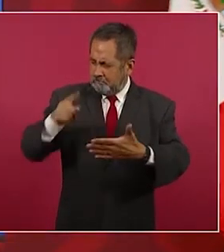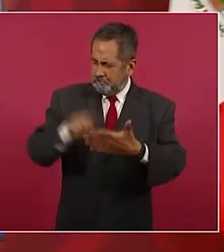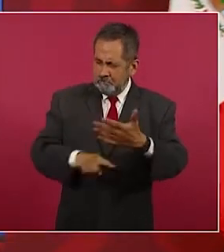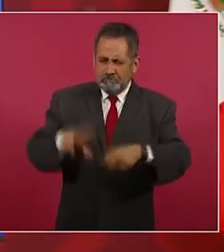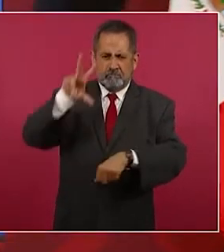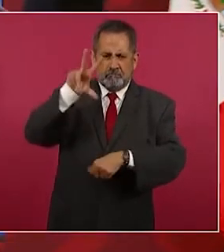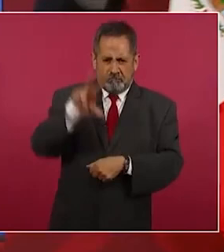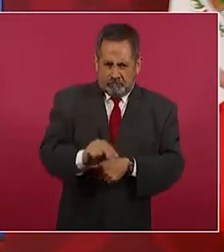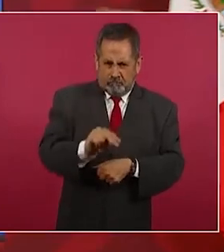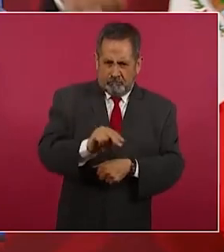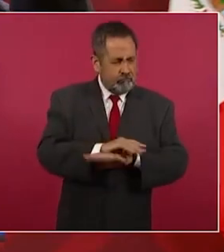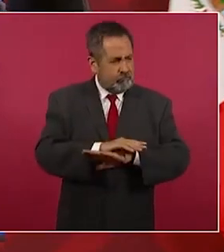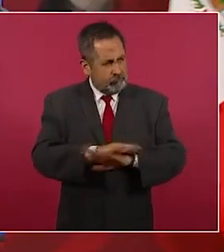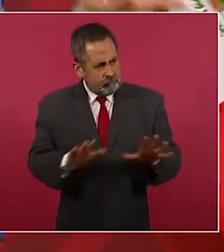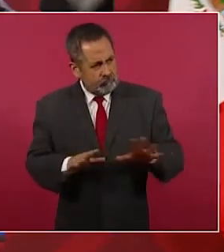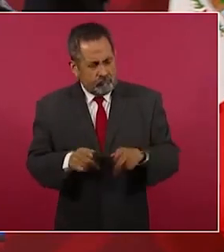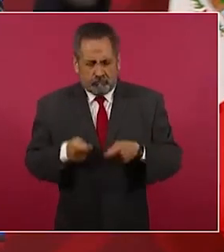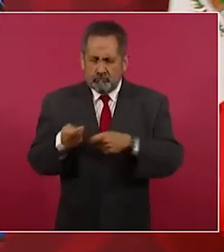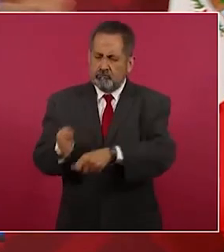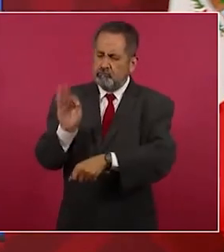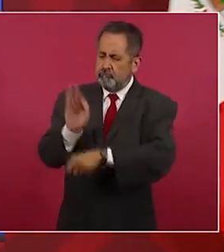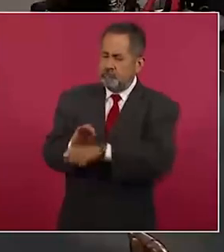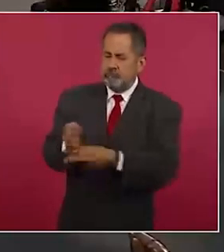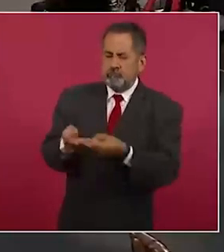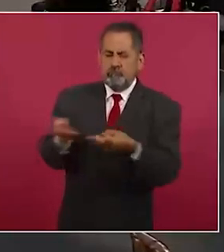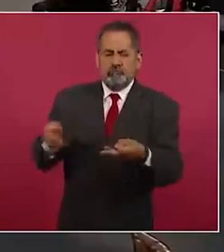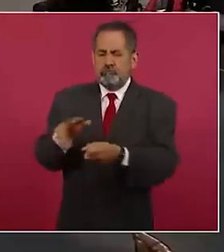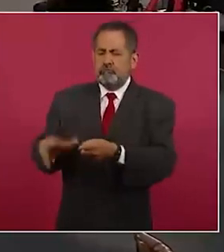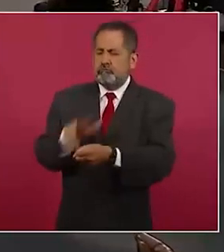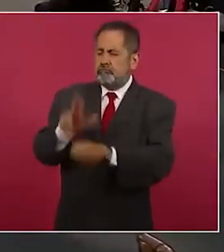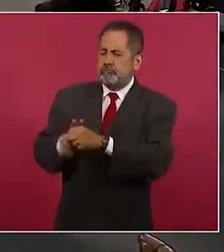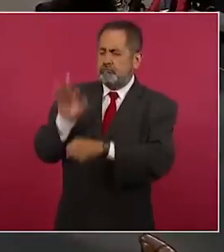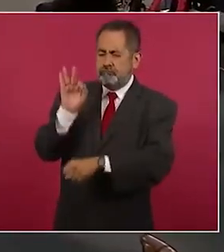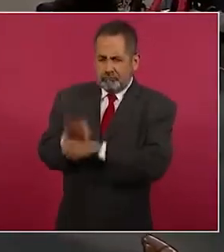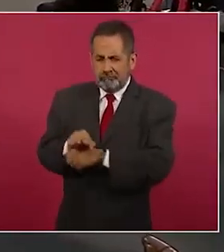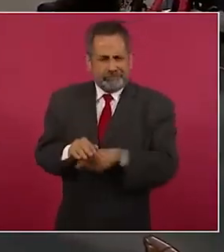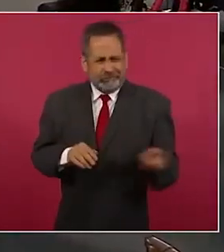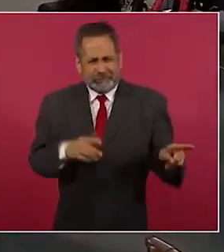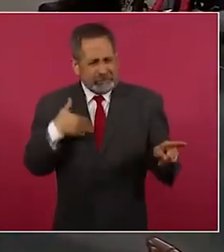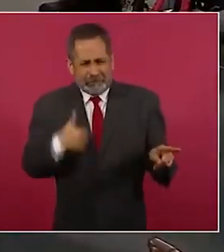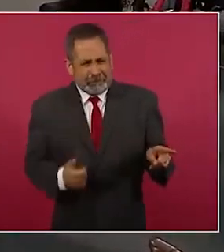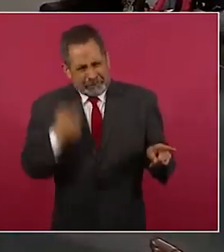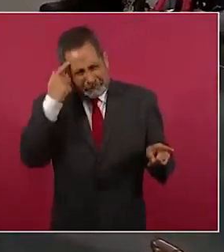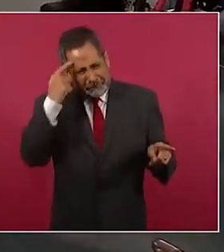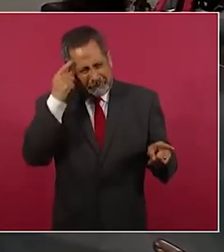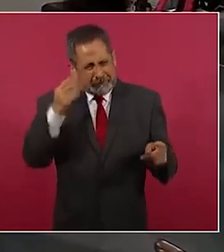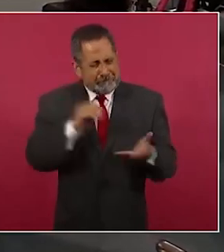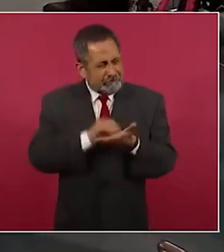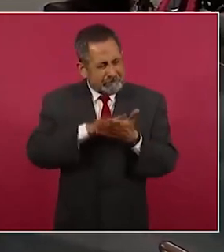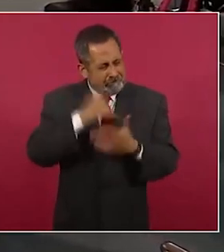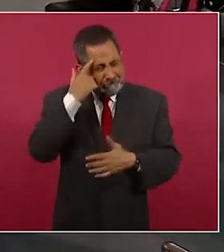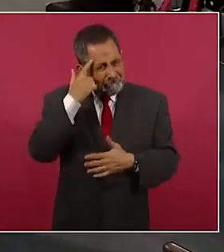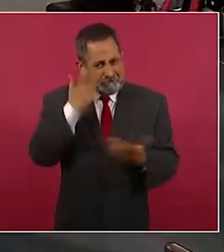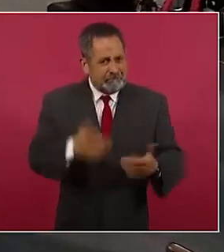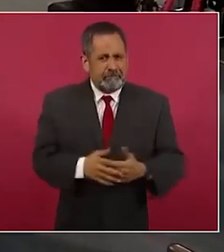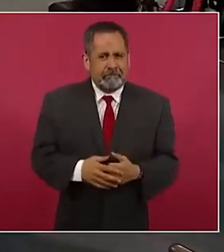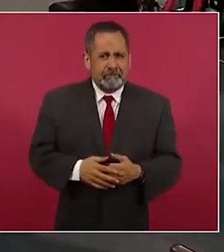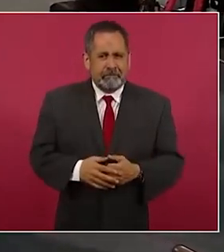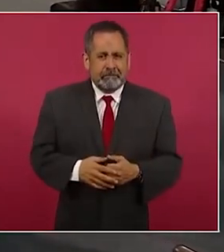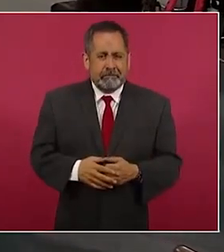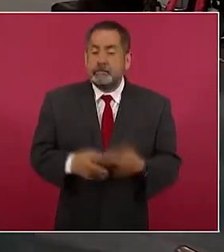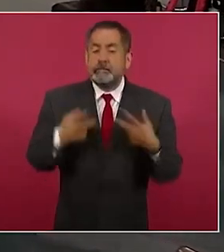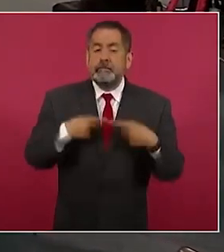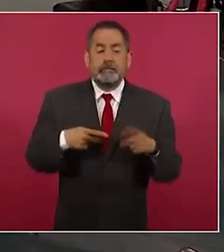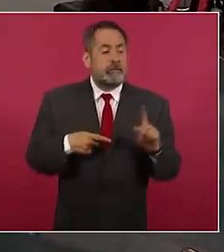y ahora es un área natural protegida, uno de estos ambientalistas